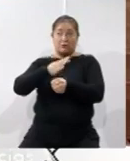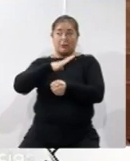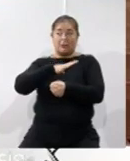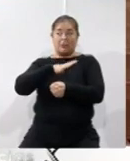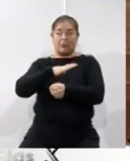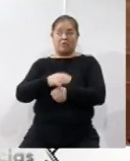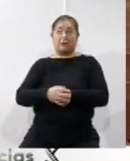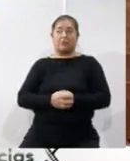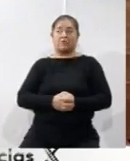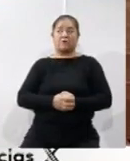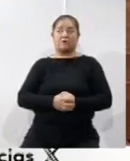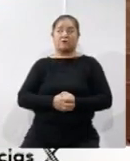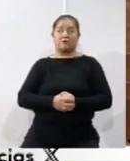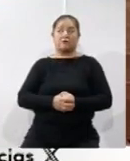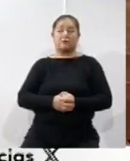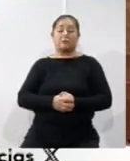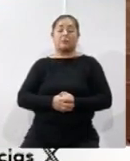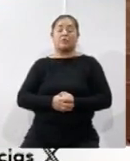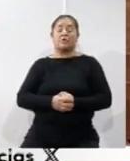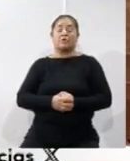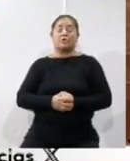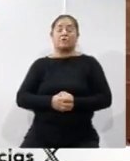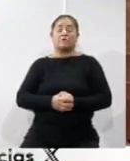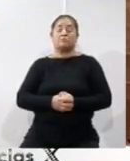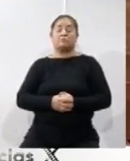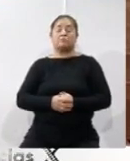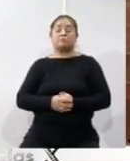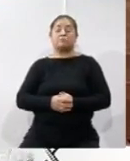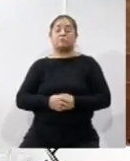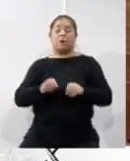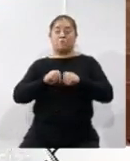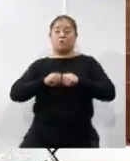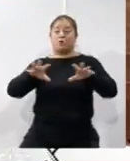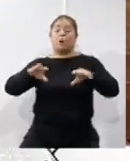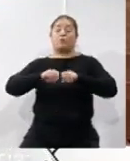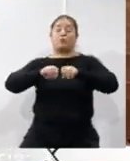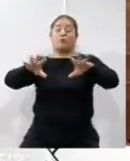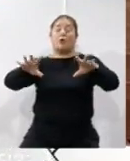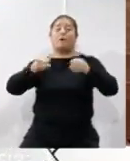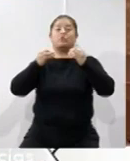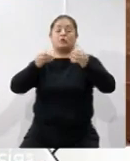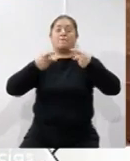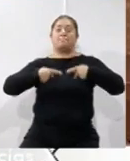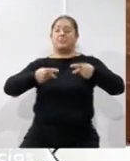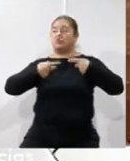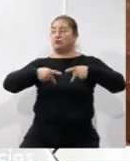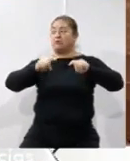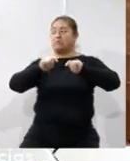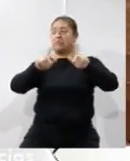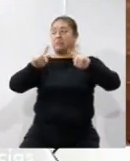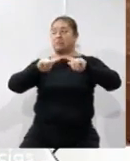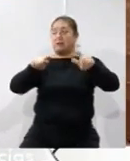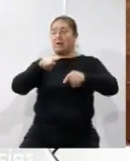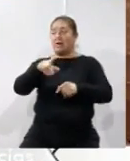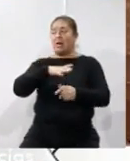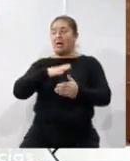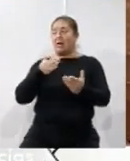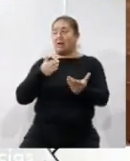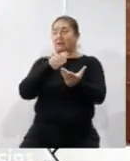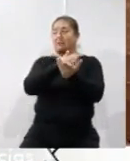recibiendo dispersiones para cientos de ciudadanas y ciudadanos de Tlaxcala que van a estar recibiendo